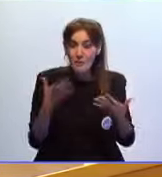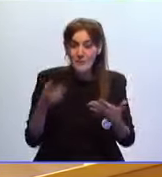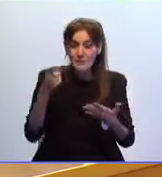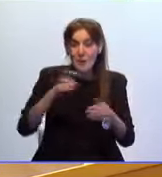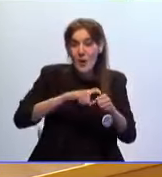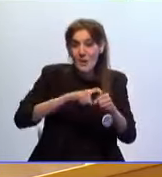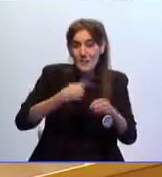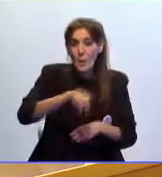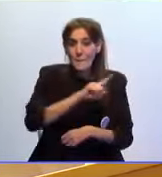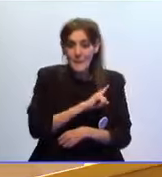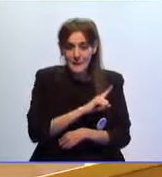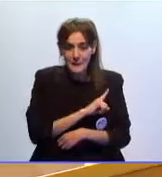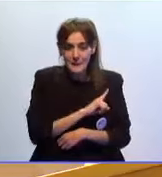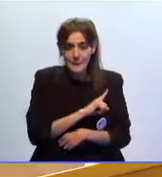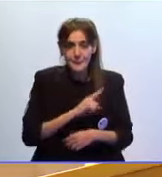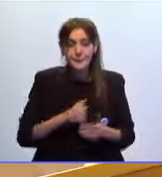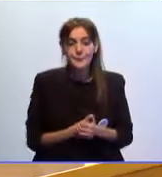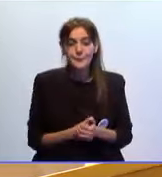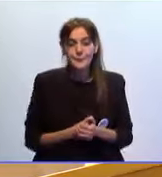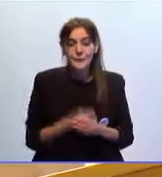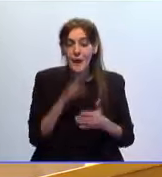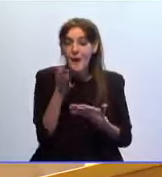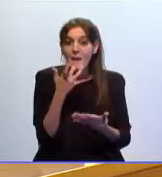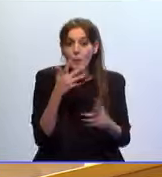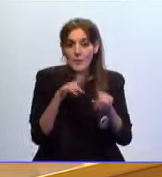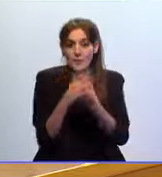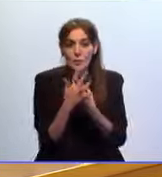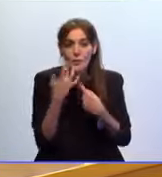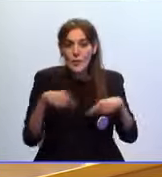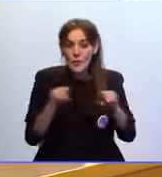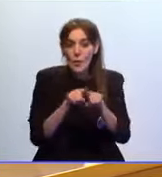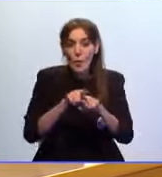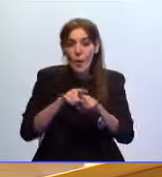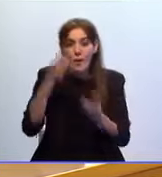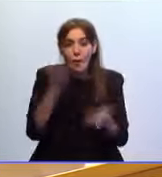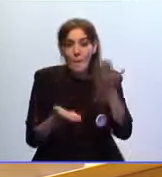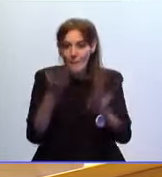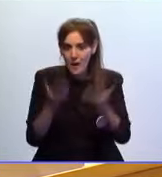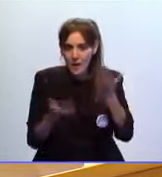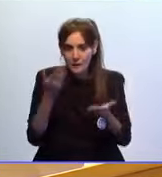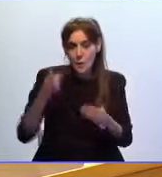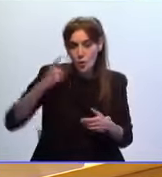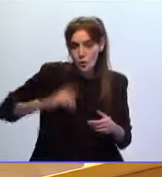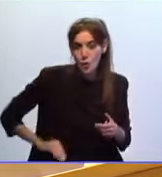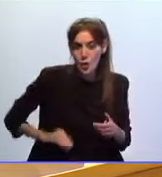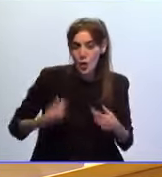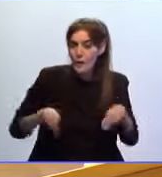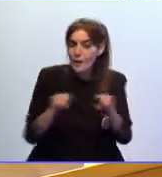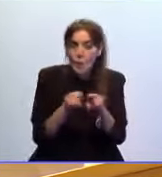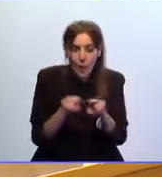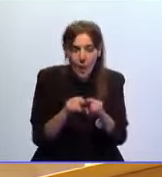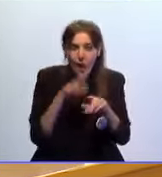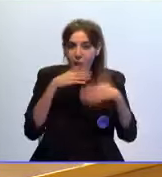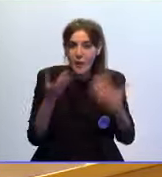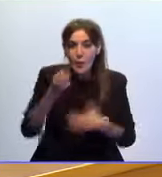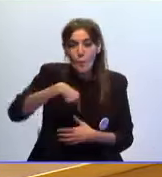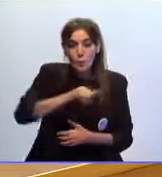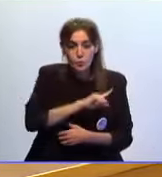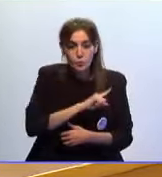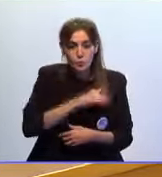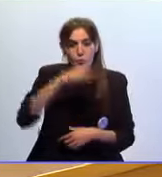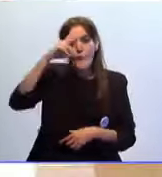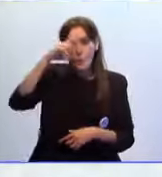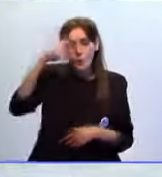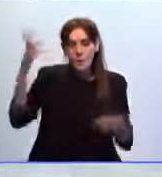régimen militar. Igual que es real el agravio comparativo en cuanto a sueldo. Y ustedes, ahora, parece ser que les